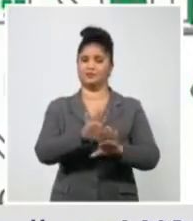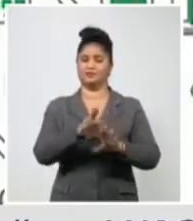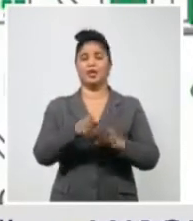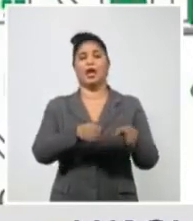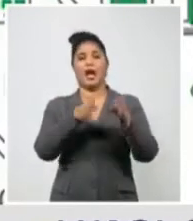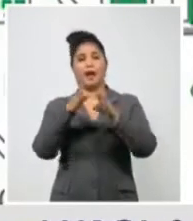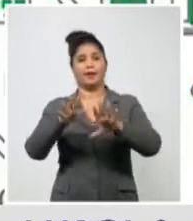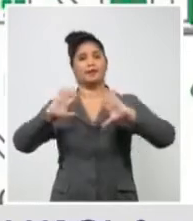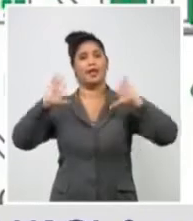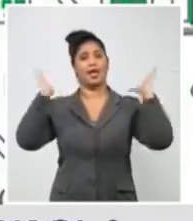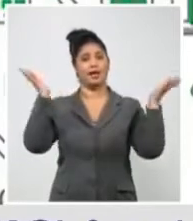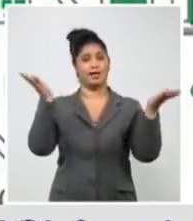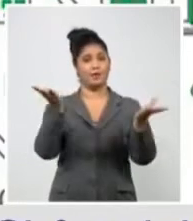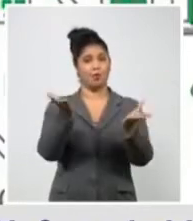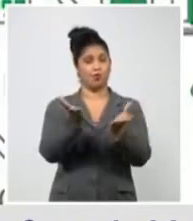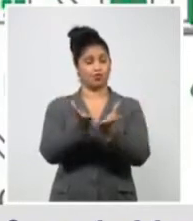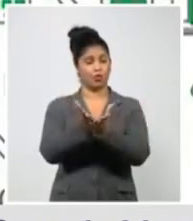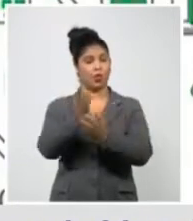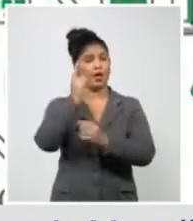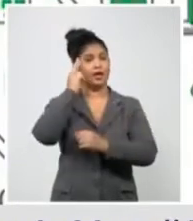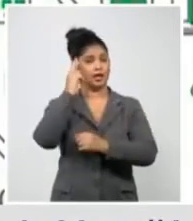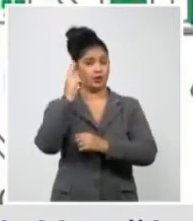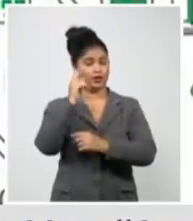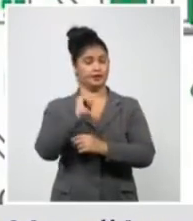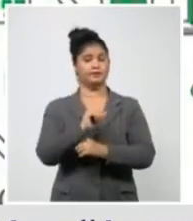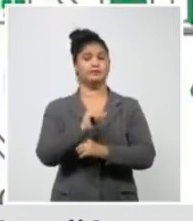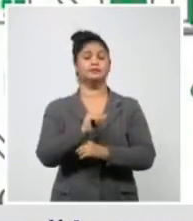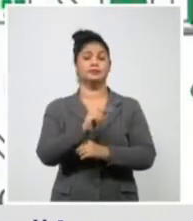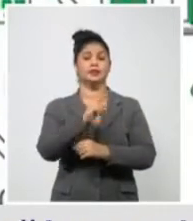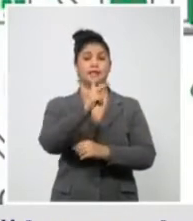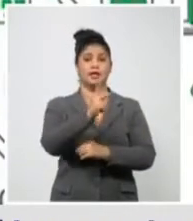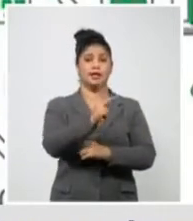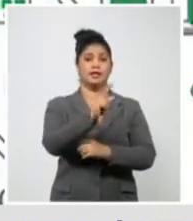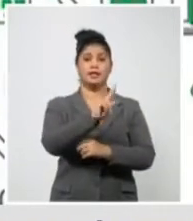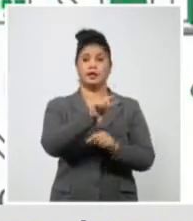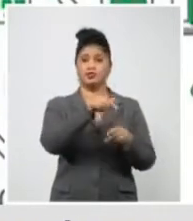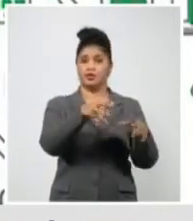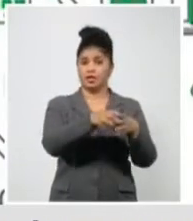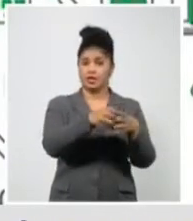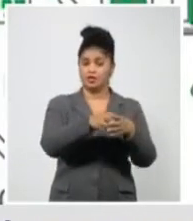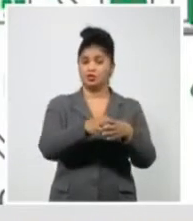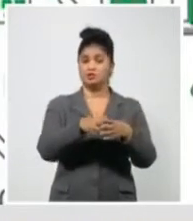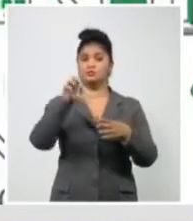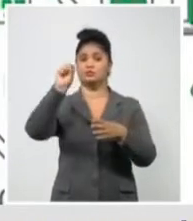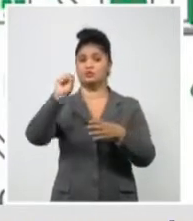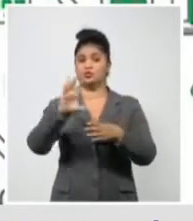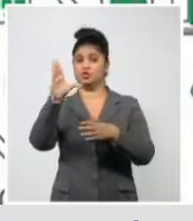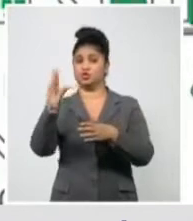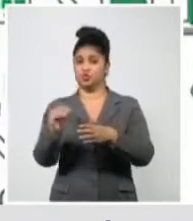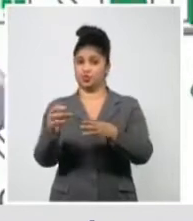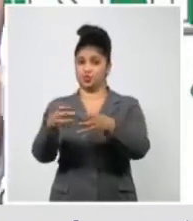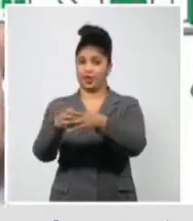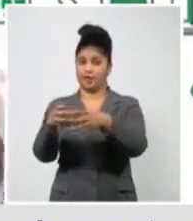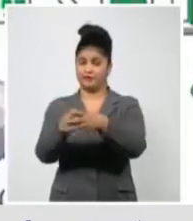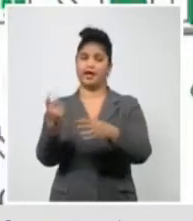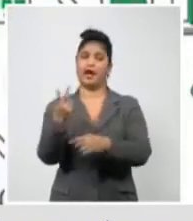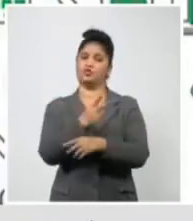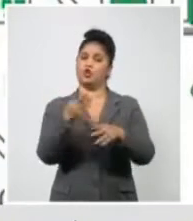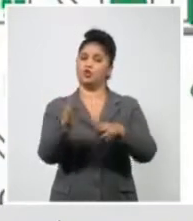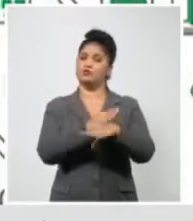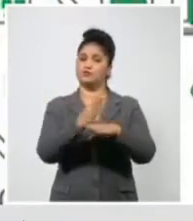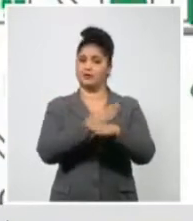Reino Unido, Sudáfrica, sí, aparentemente, tienen una mayor transmisión que la cepa G y las cepas previas. Mundo.